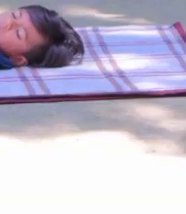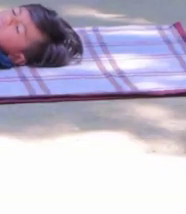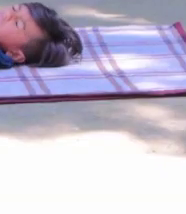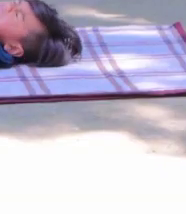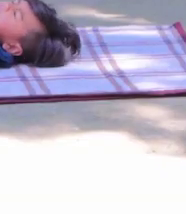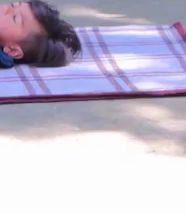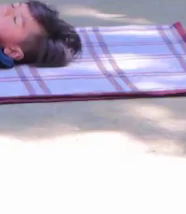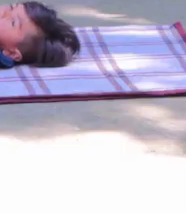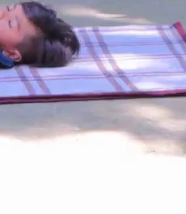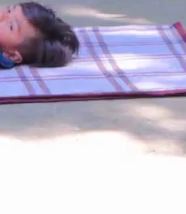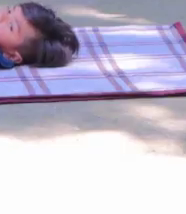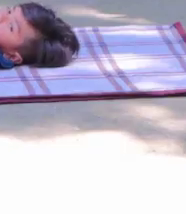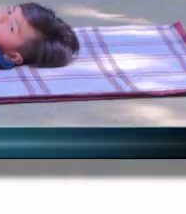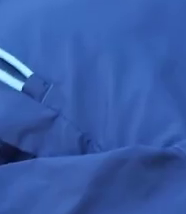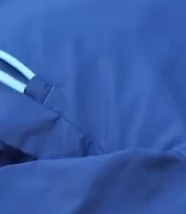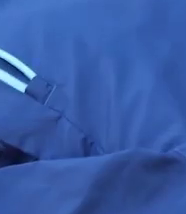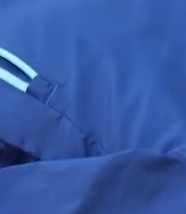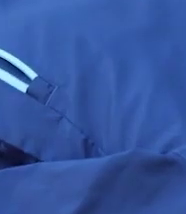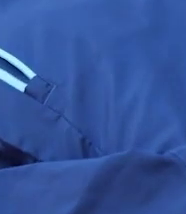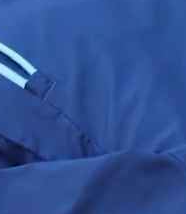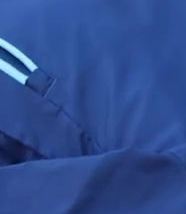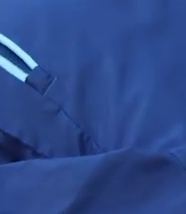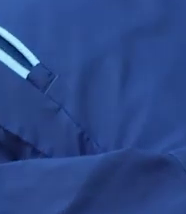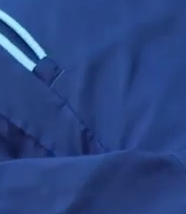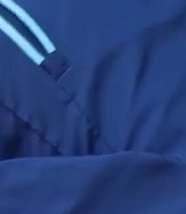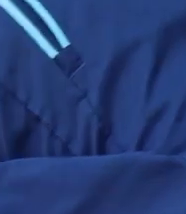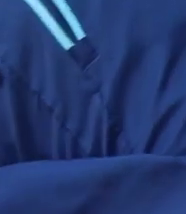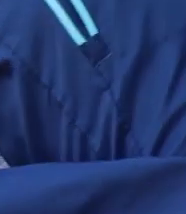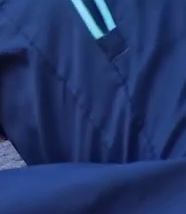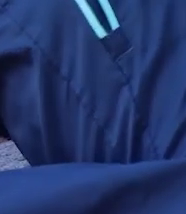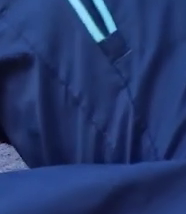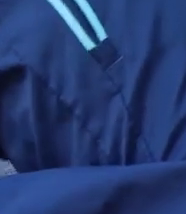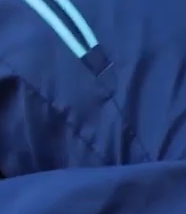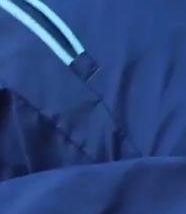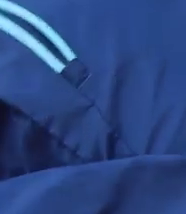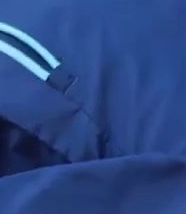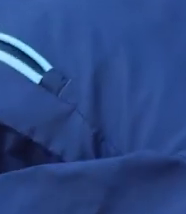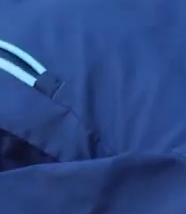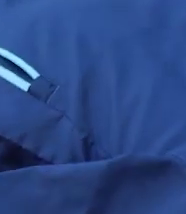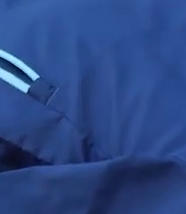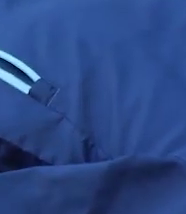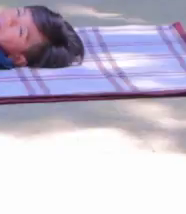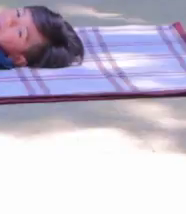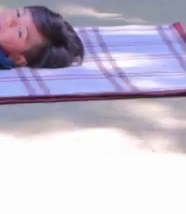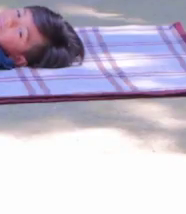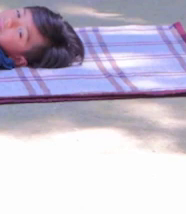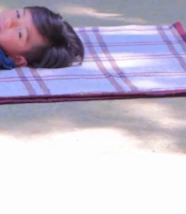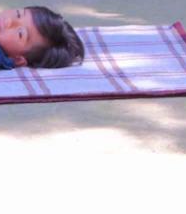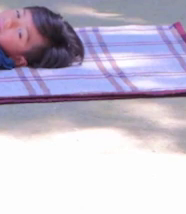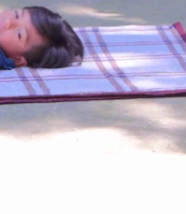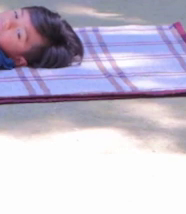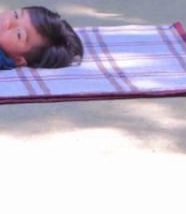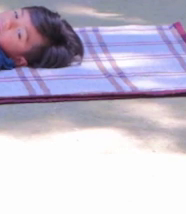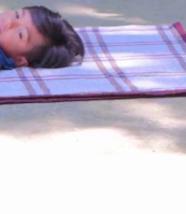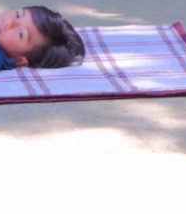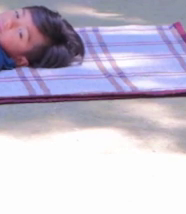Otro más. Bajamos. Subimos. Bajamos. Respirando.